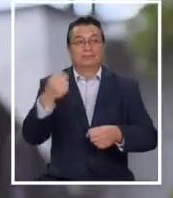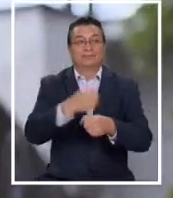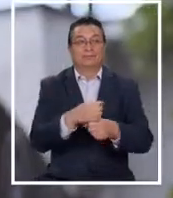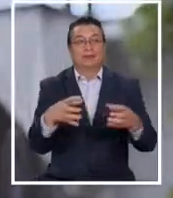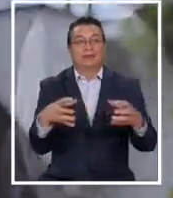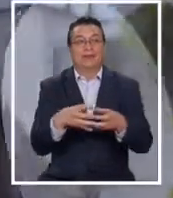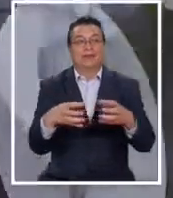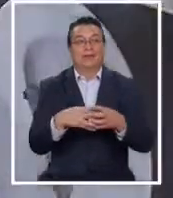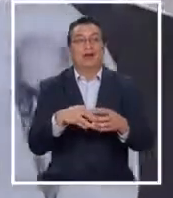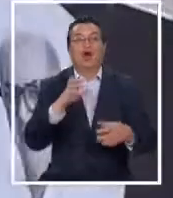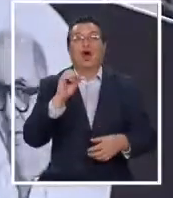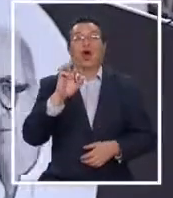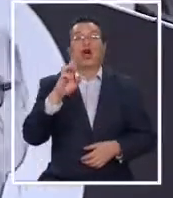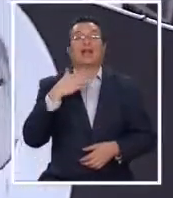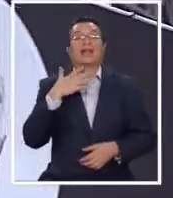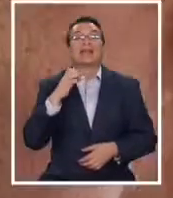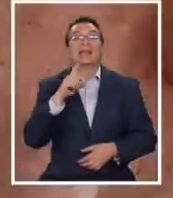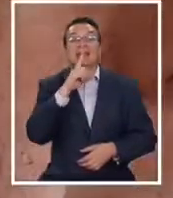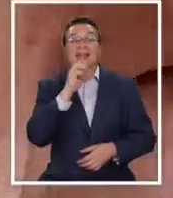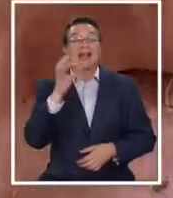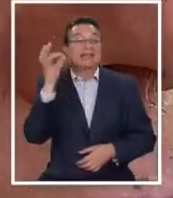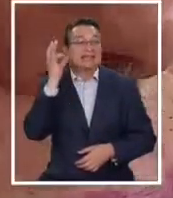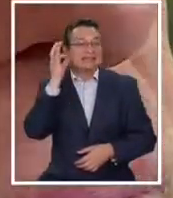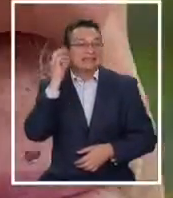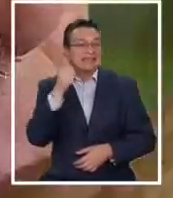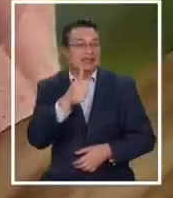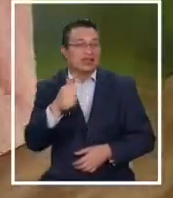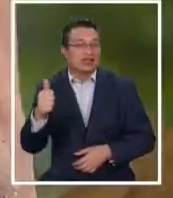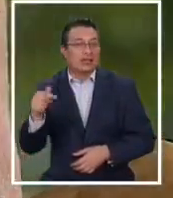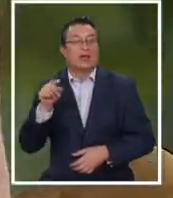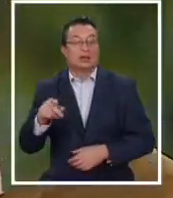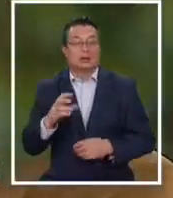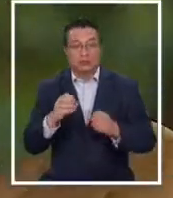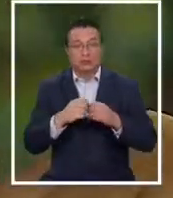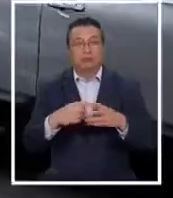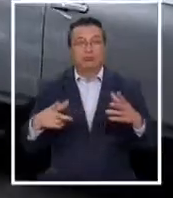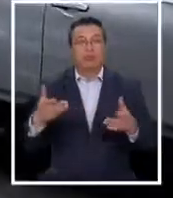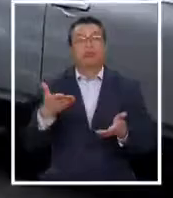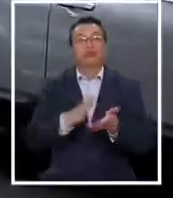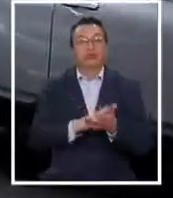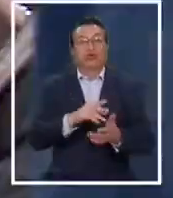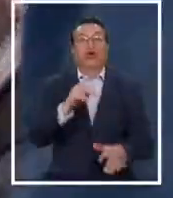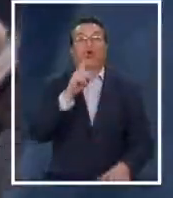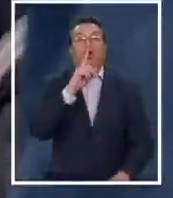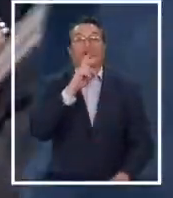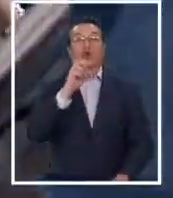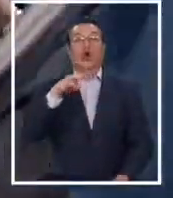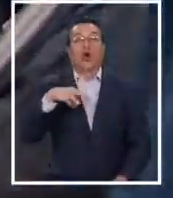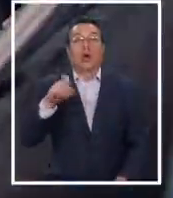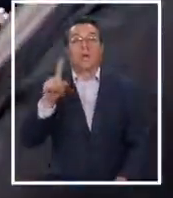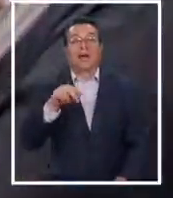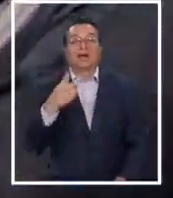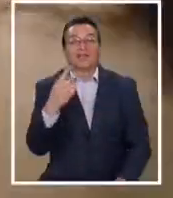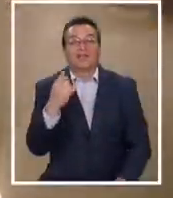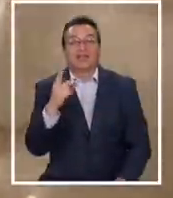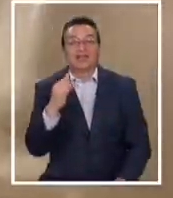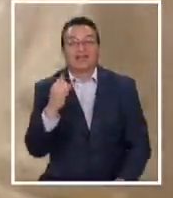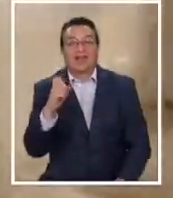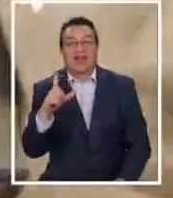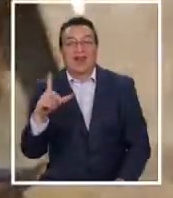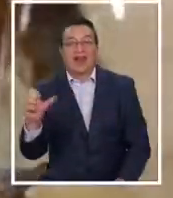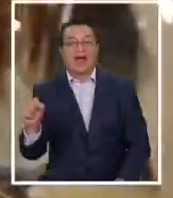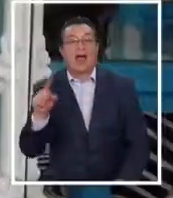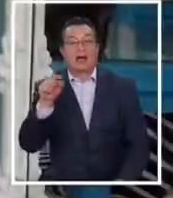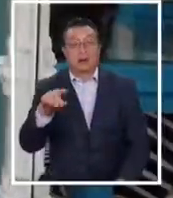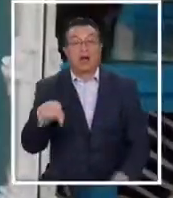del equipo en la obra Orquesta de Señoritas. Un brote allí detuvo todo. Fallecería Tomás Vidiella, uno de los protagonistas. Y ahora, a los